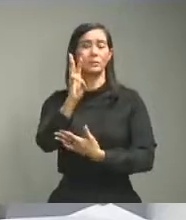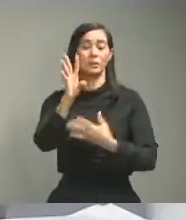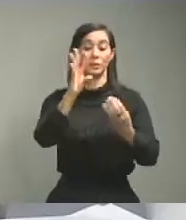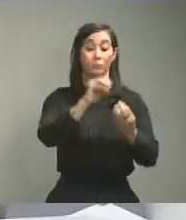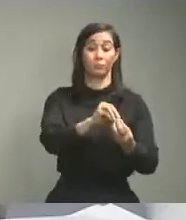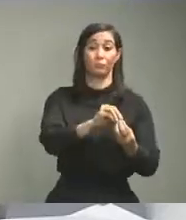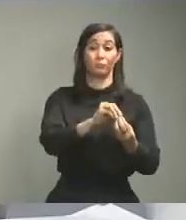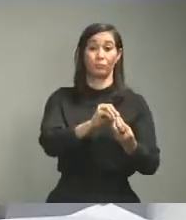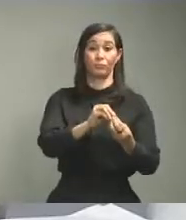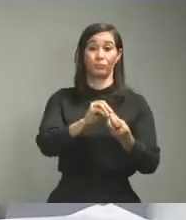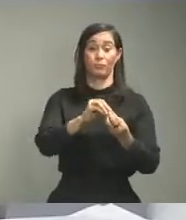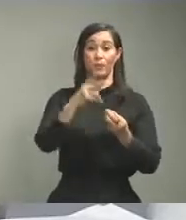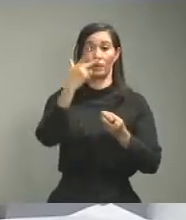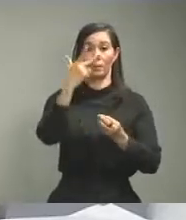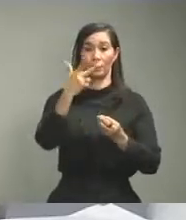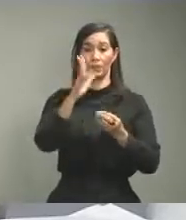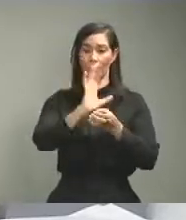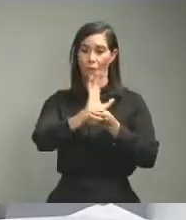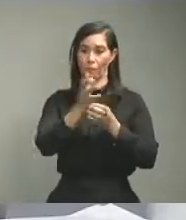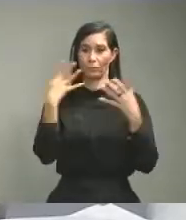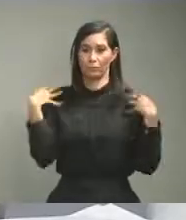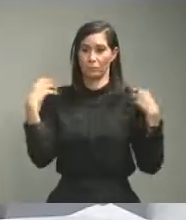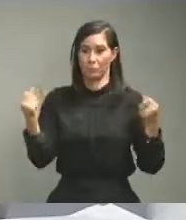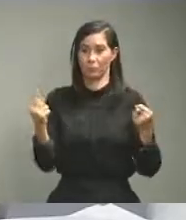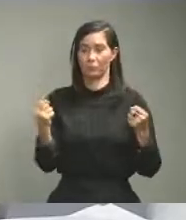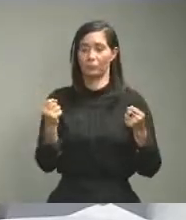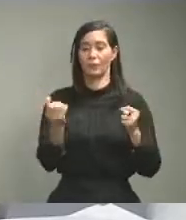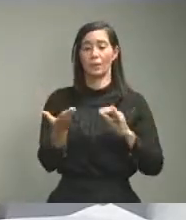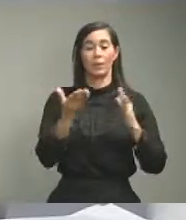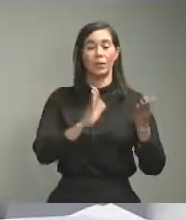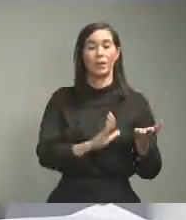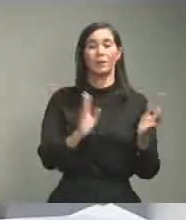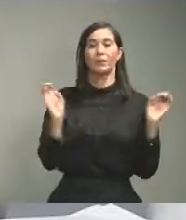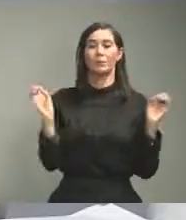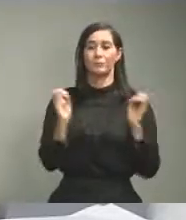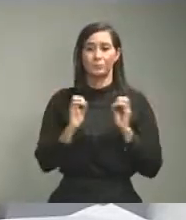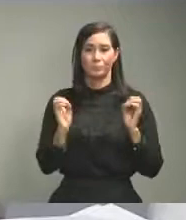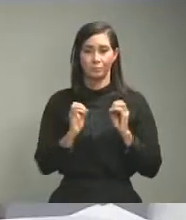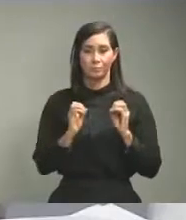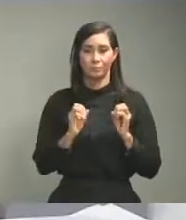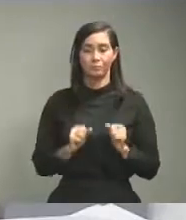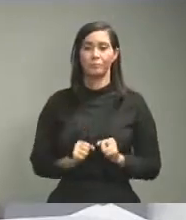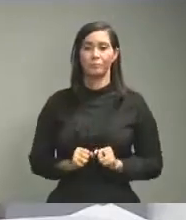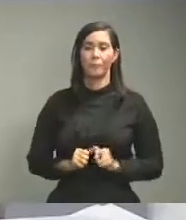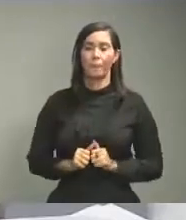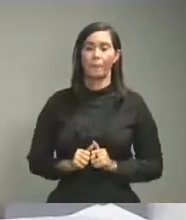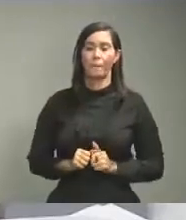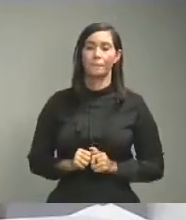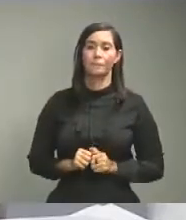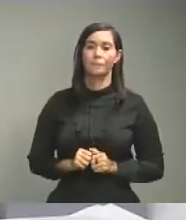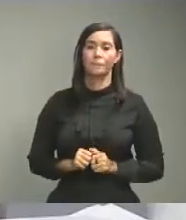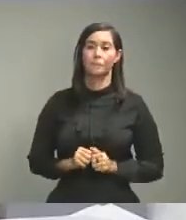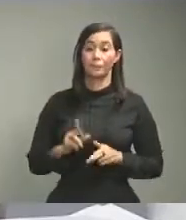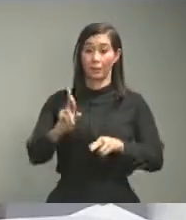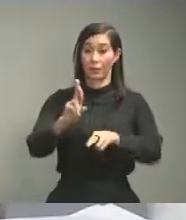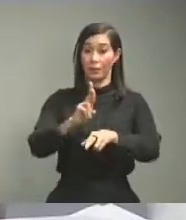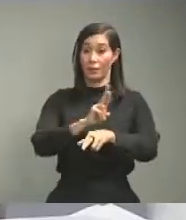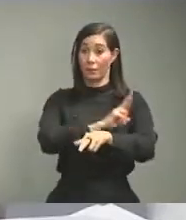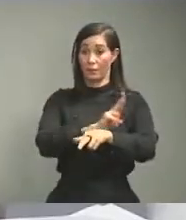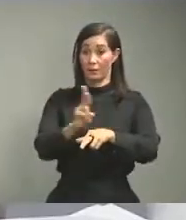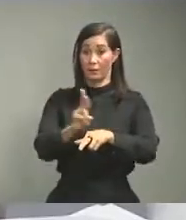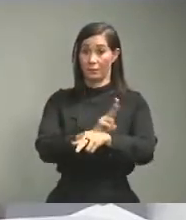3 recuperados 0 fallecimientos La Romana